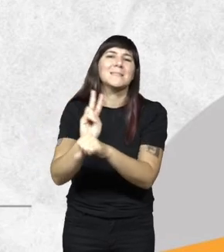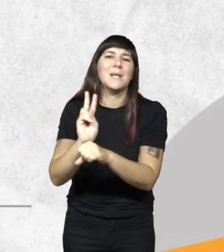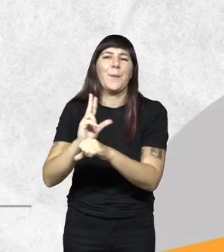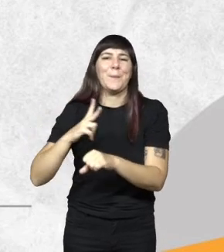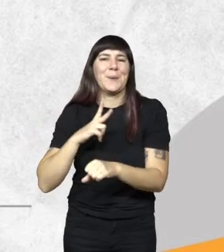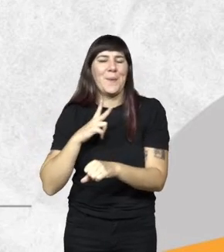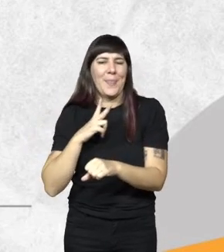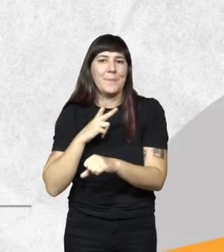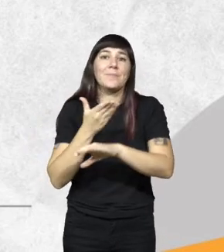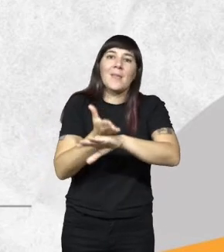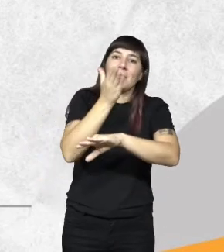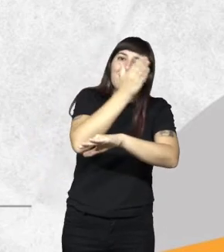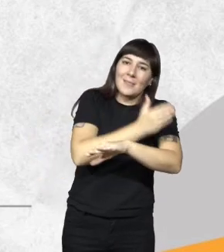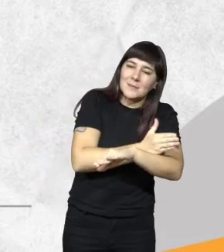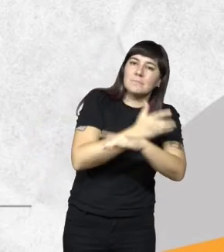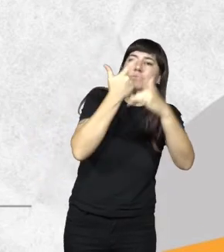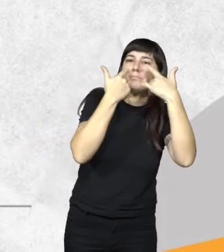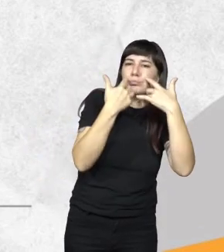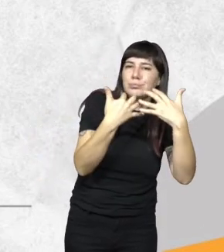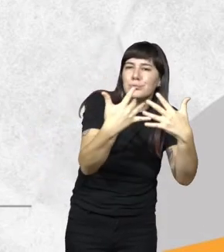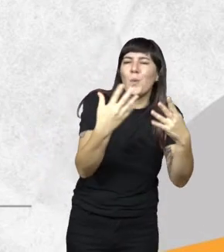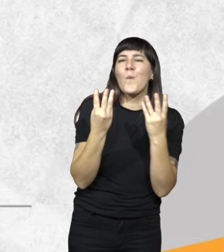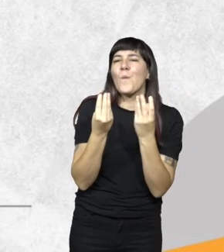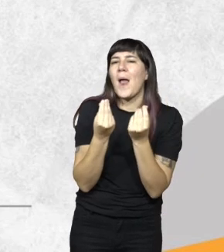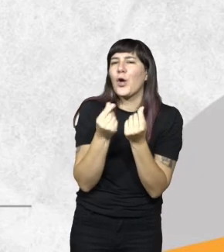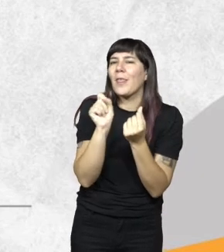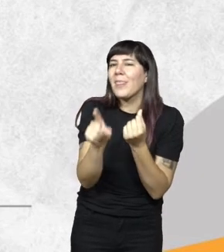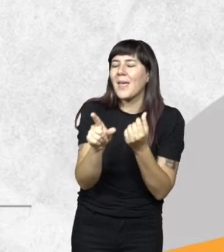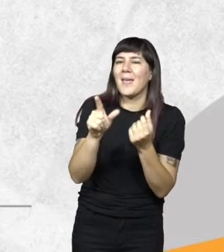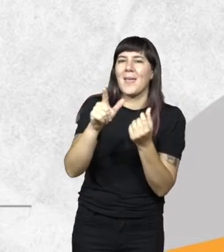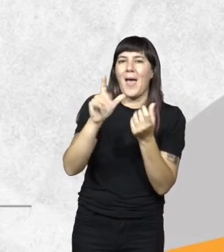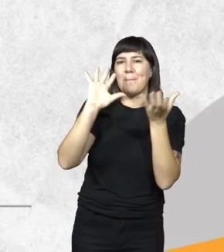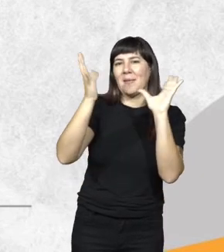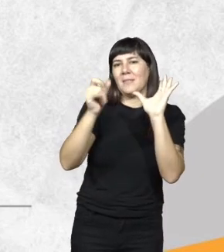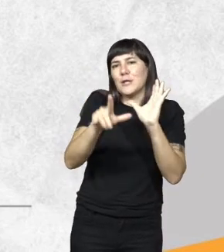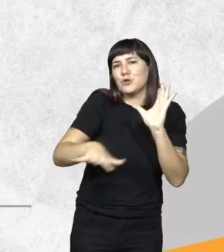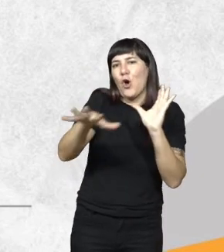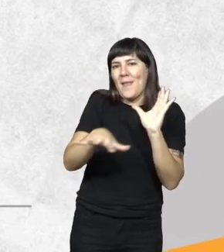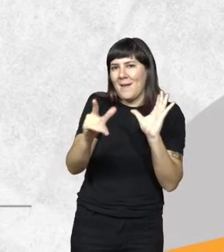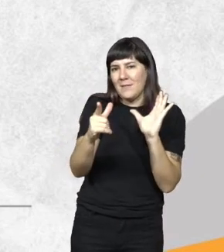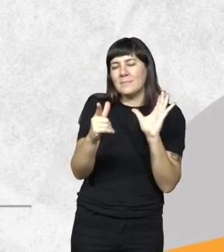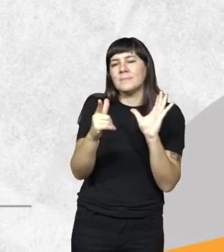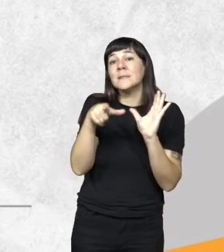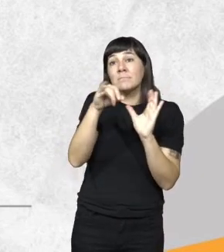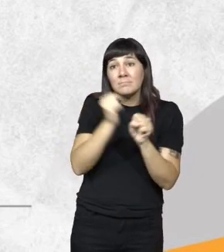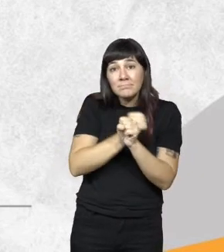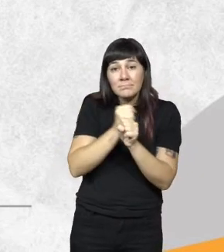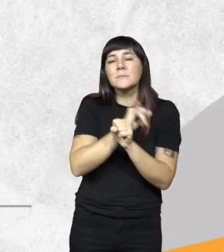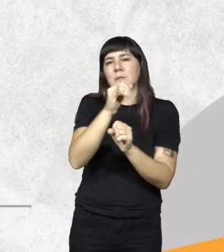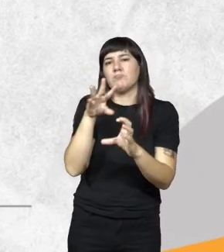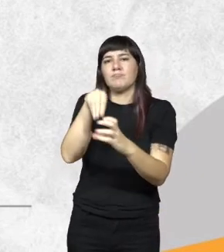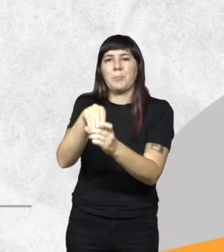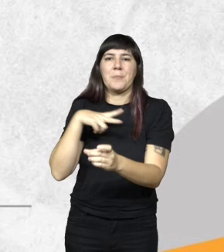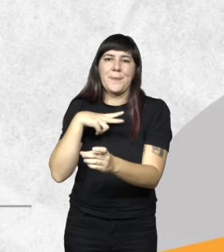relevamiento que se realiza ¿no es cierto? del valor ambiental de esa zona ¿no? y también tenemos un